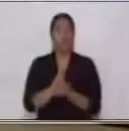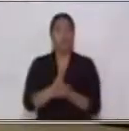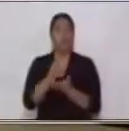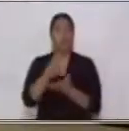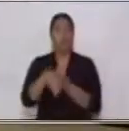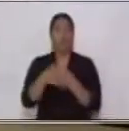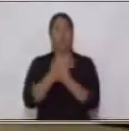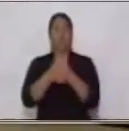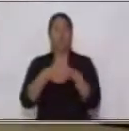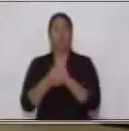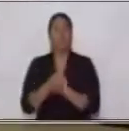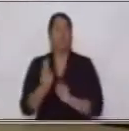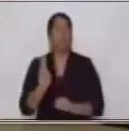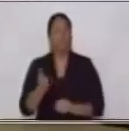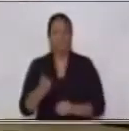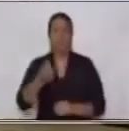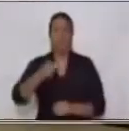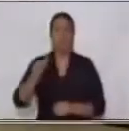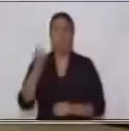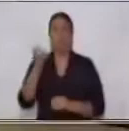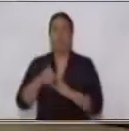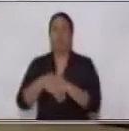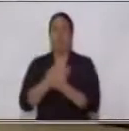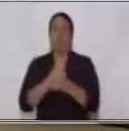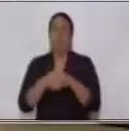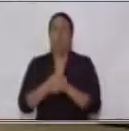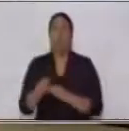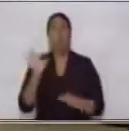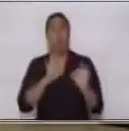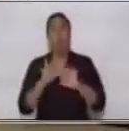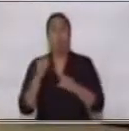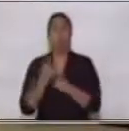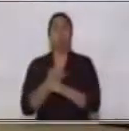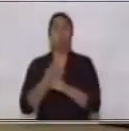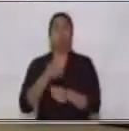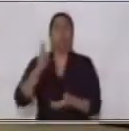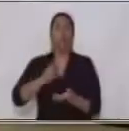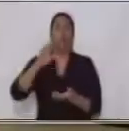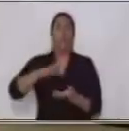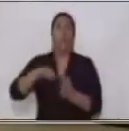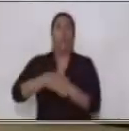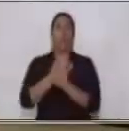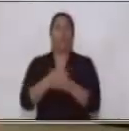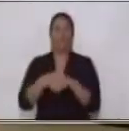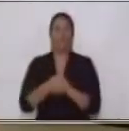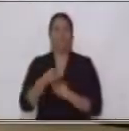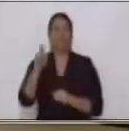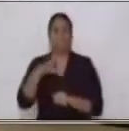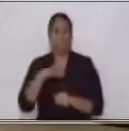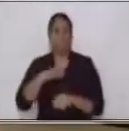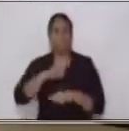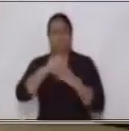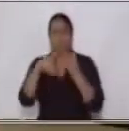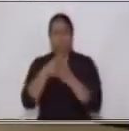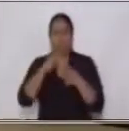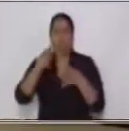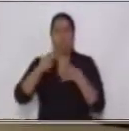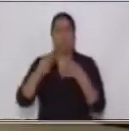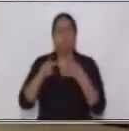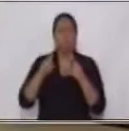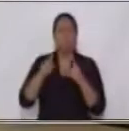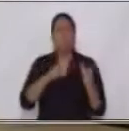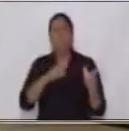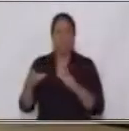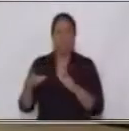constantemente con agua y jabón o utilices gel antibacterial y que tengas todos tus materiales preparados para comenzar la